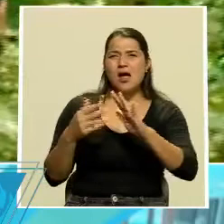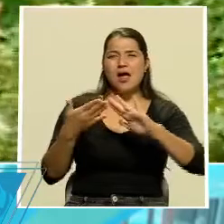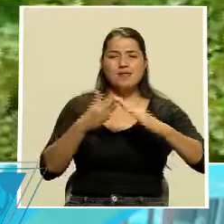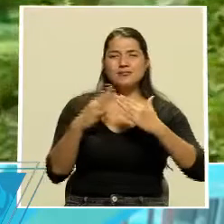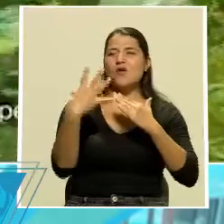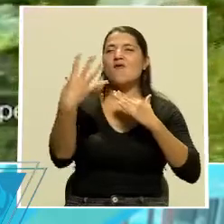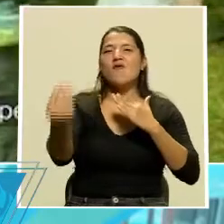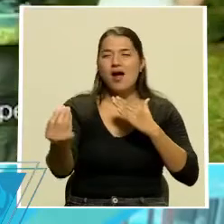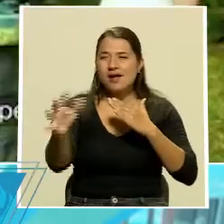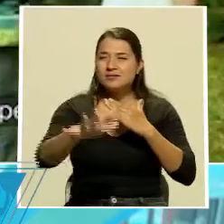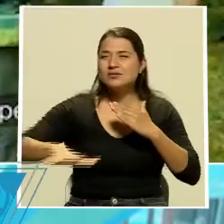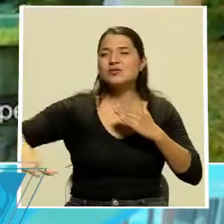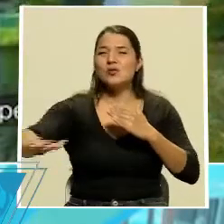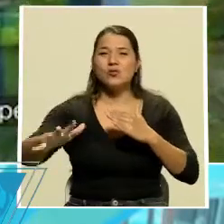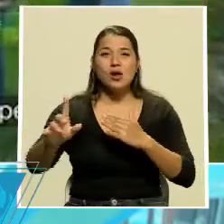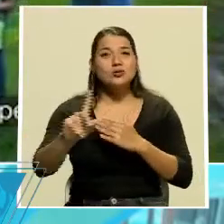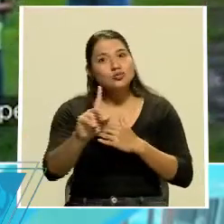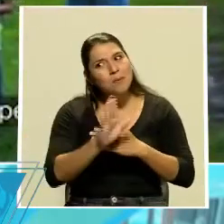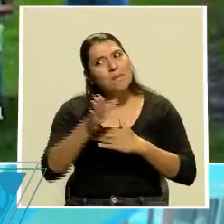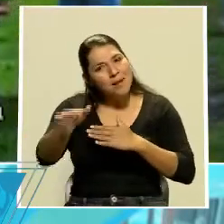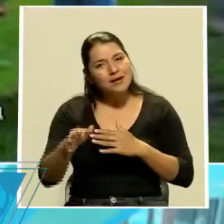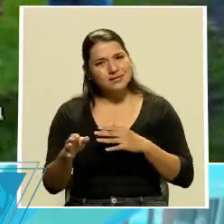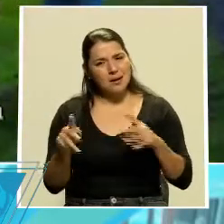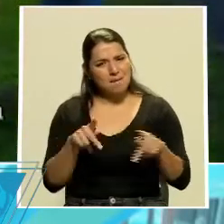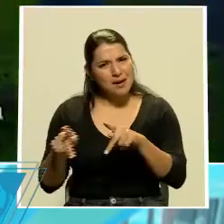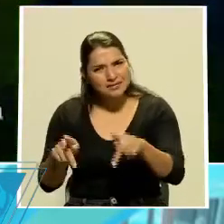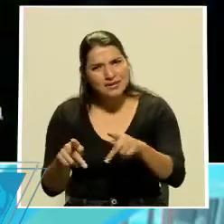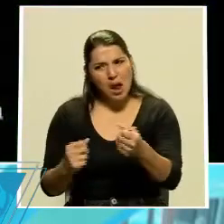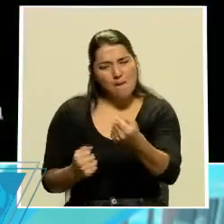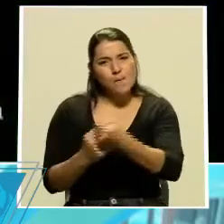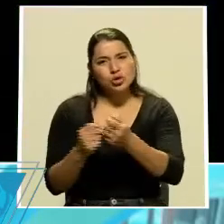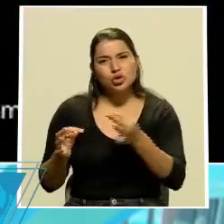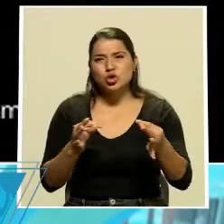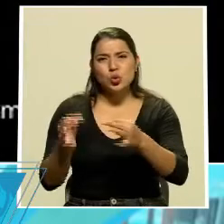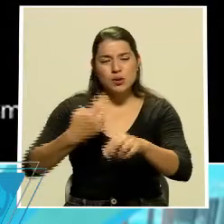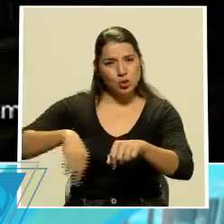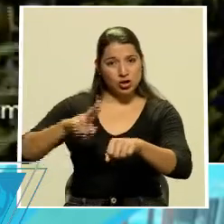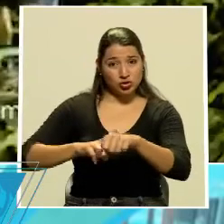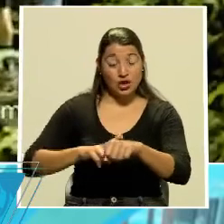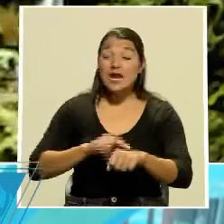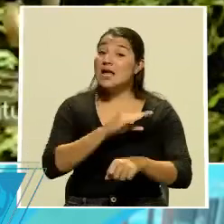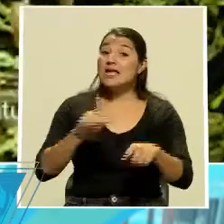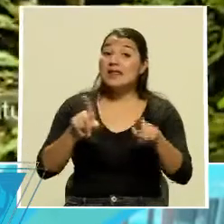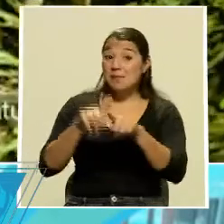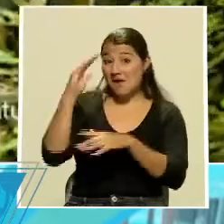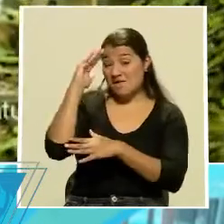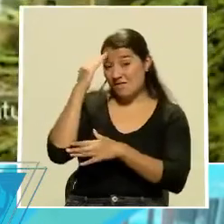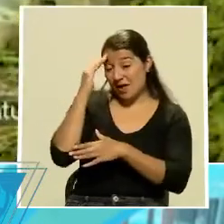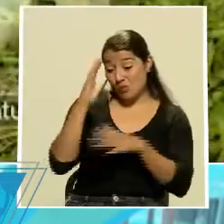sin viajar, sin apoyar al turismo nacional. Y déjenme contarles que en el Facebook de la Cámara de Turismo están